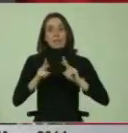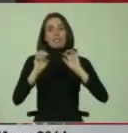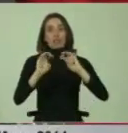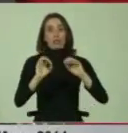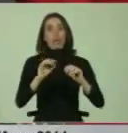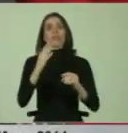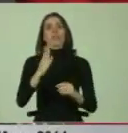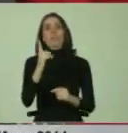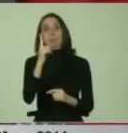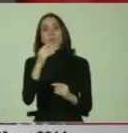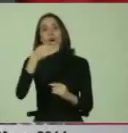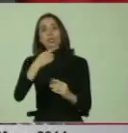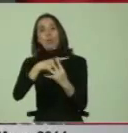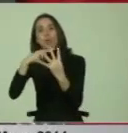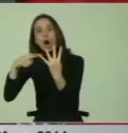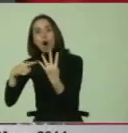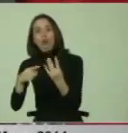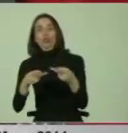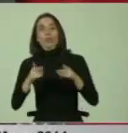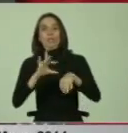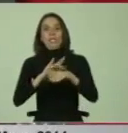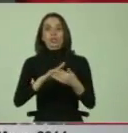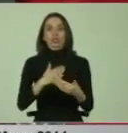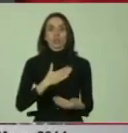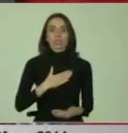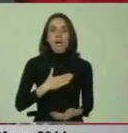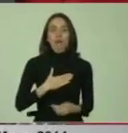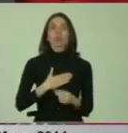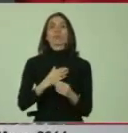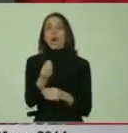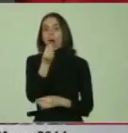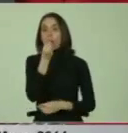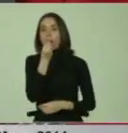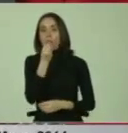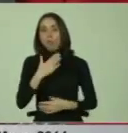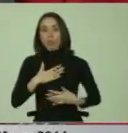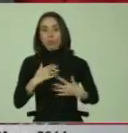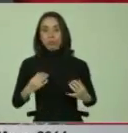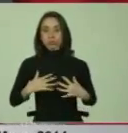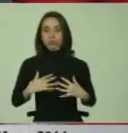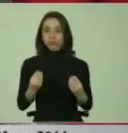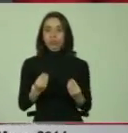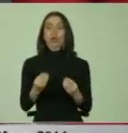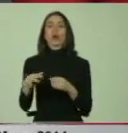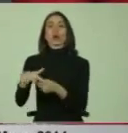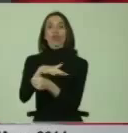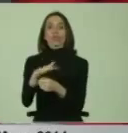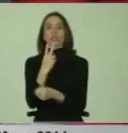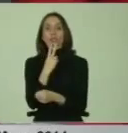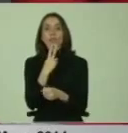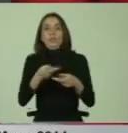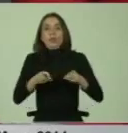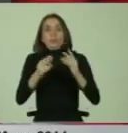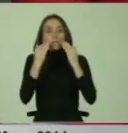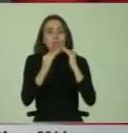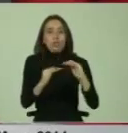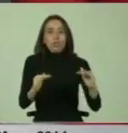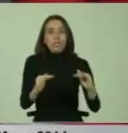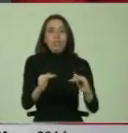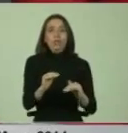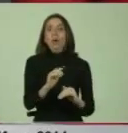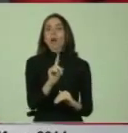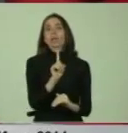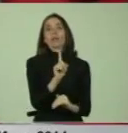que asegurar otros, el derecho a la salud, a la nutrición, condiciones adecuadas de vida o el derecho de los niños a no